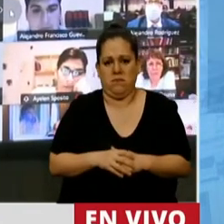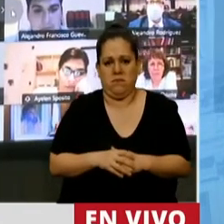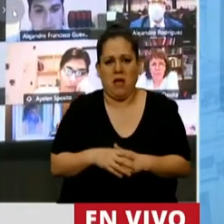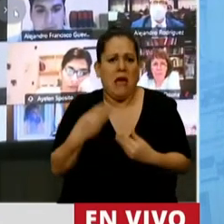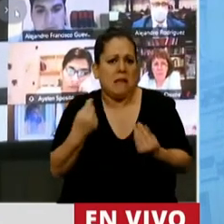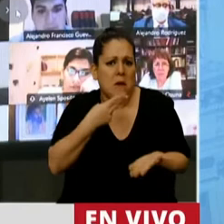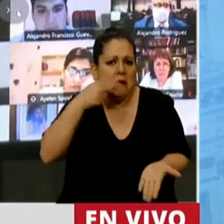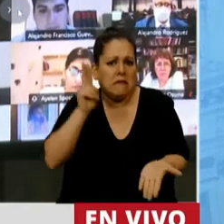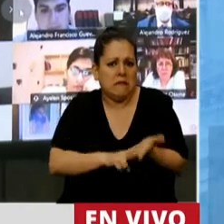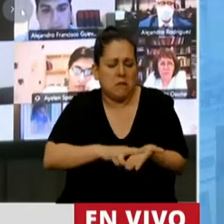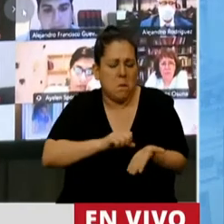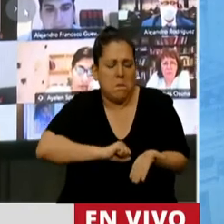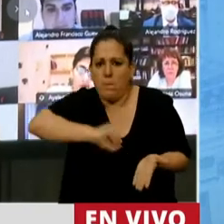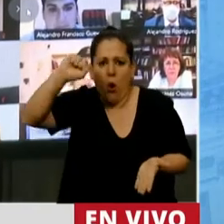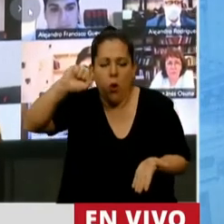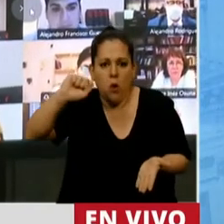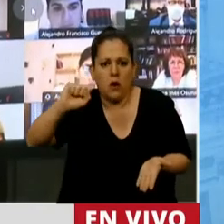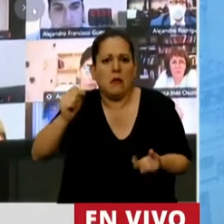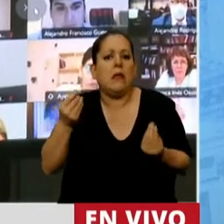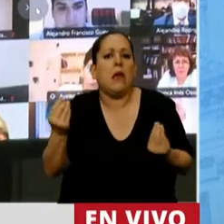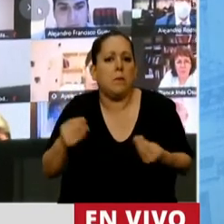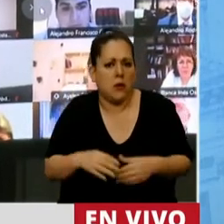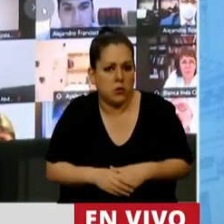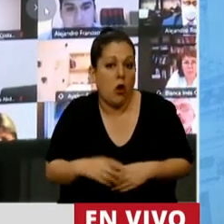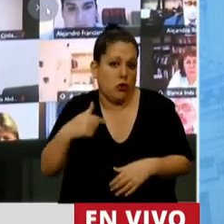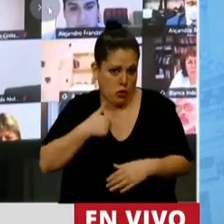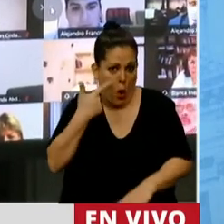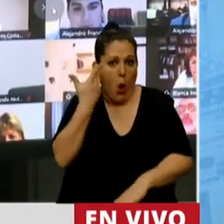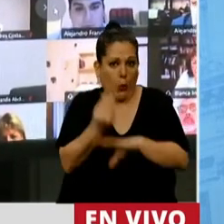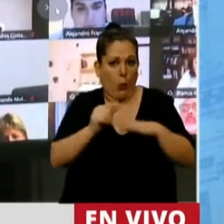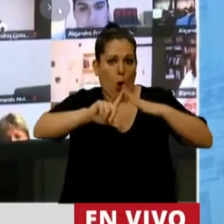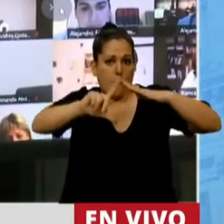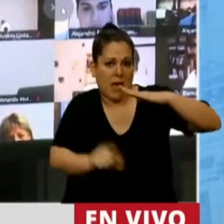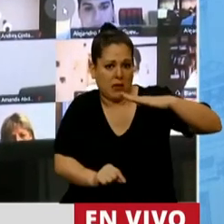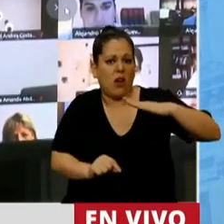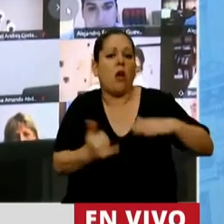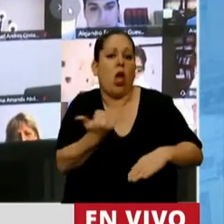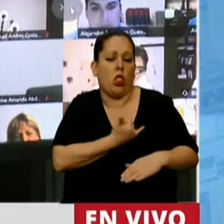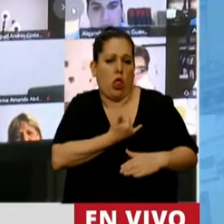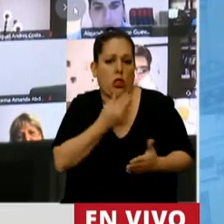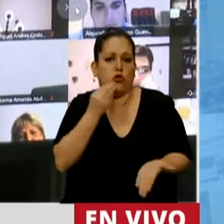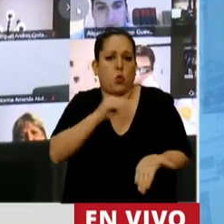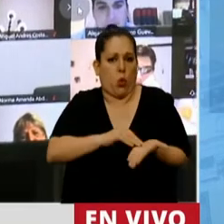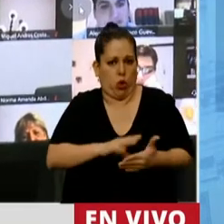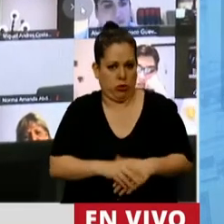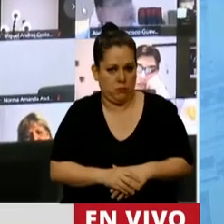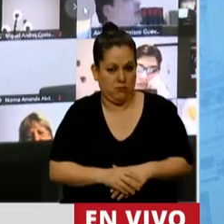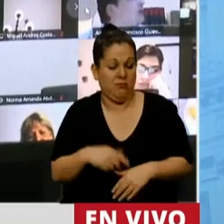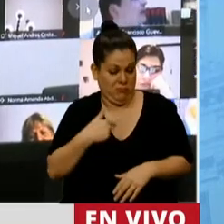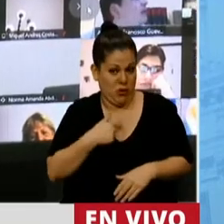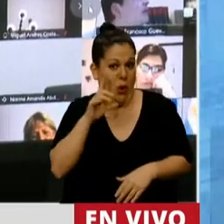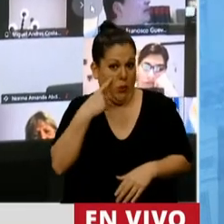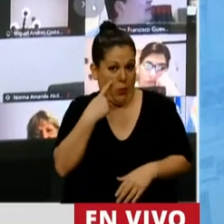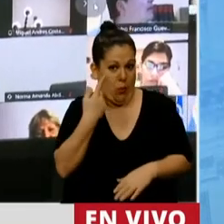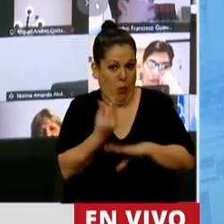Porque, bueno, yo vivo en una provincia patagónica, la provincia de Chubut, donde realmente